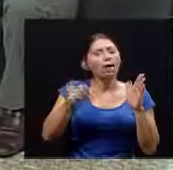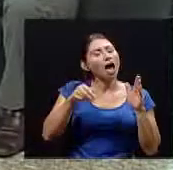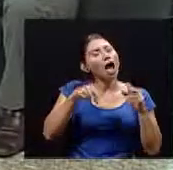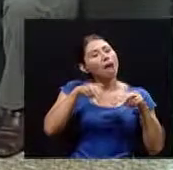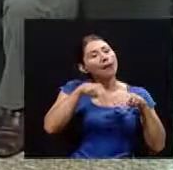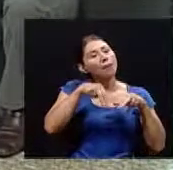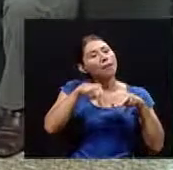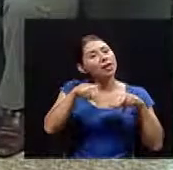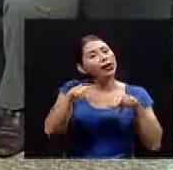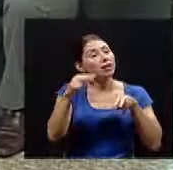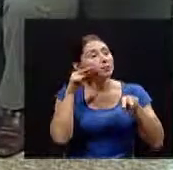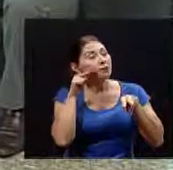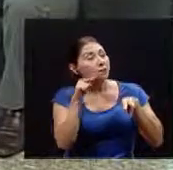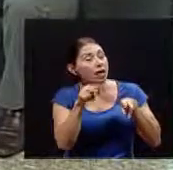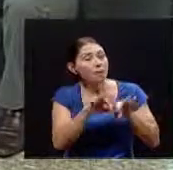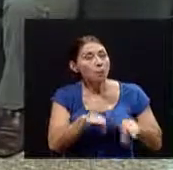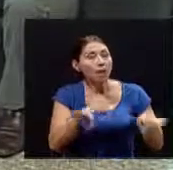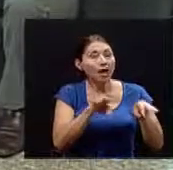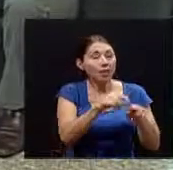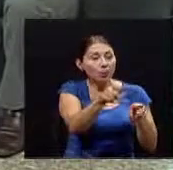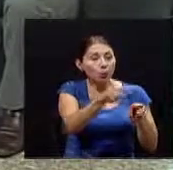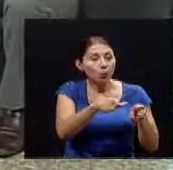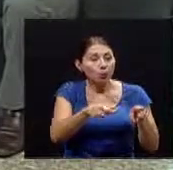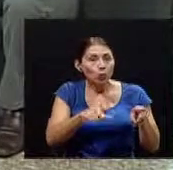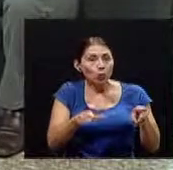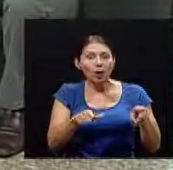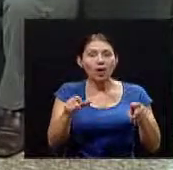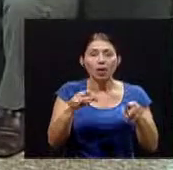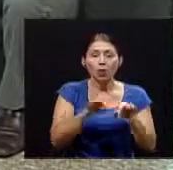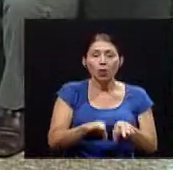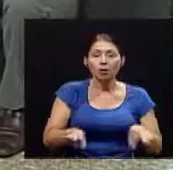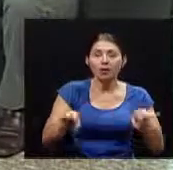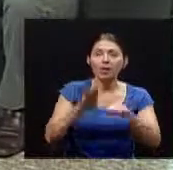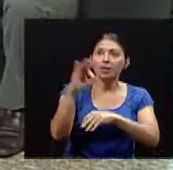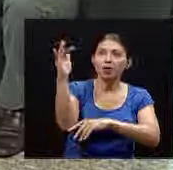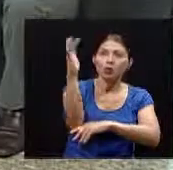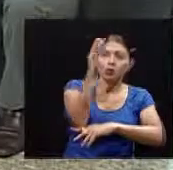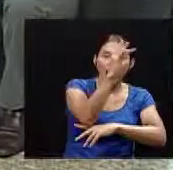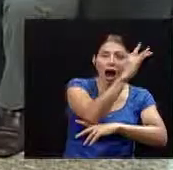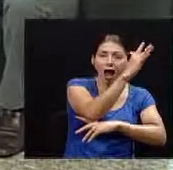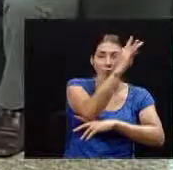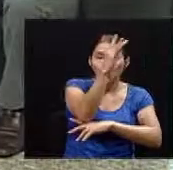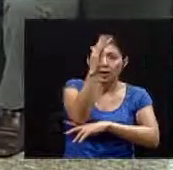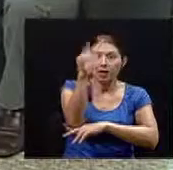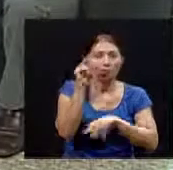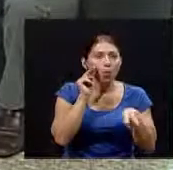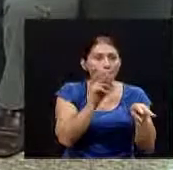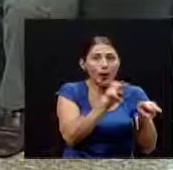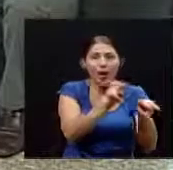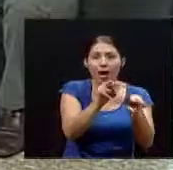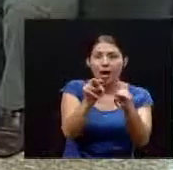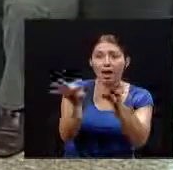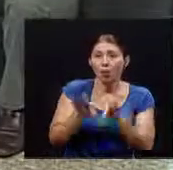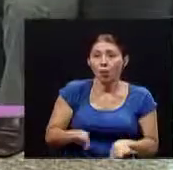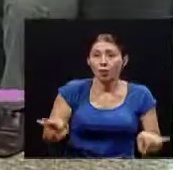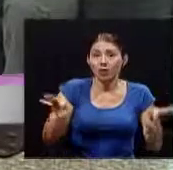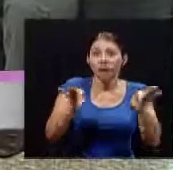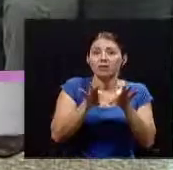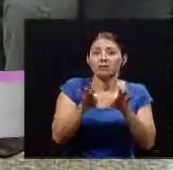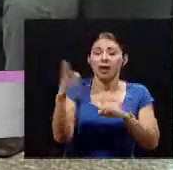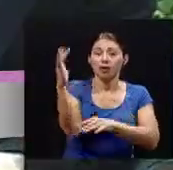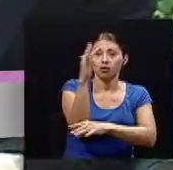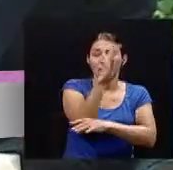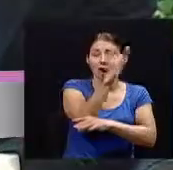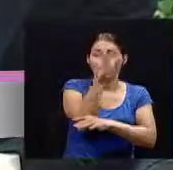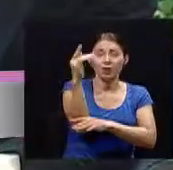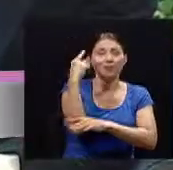enseñándoles el valor del agua de los árboles de como no como ese arrastre de todo la importancia de como la presencia de los